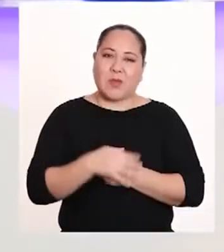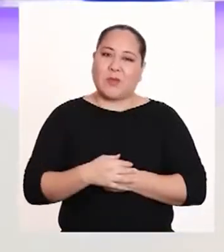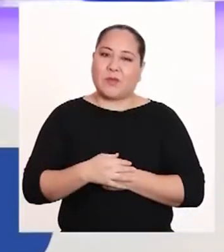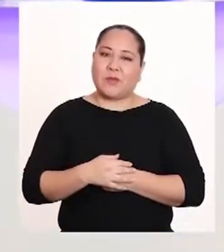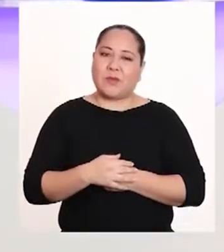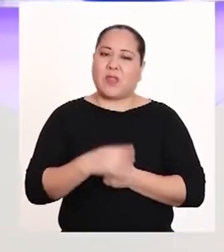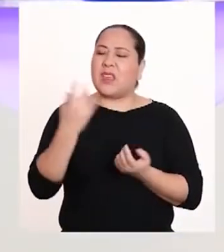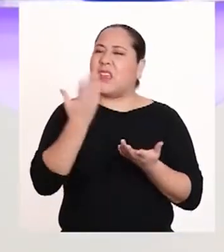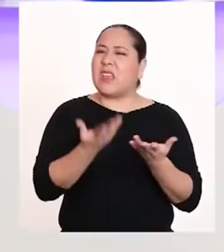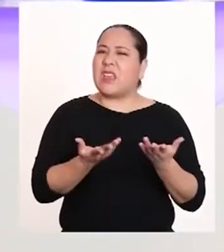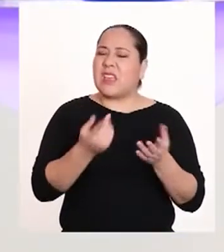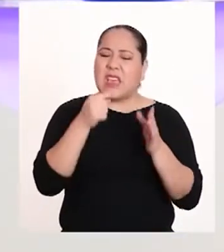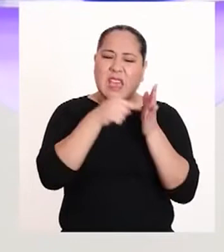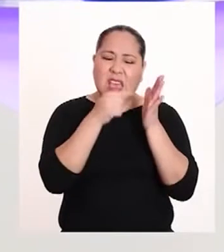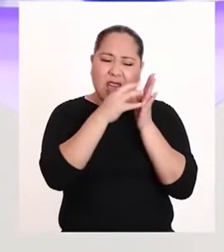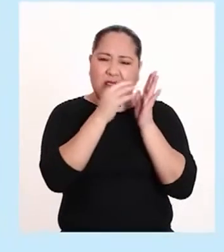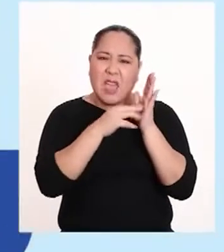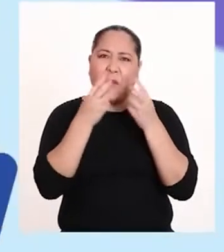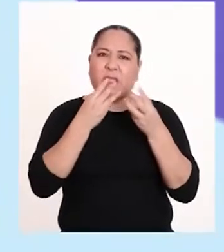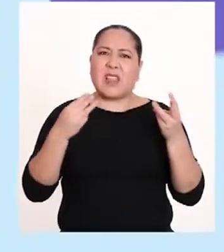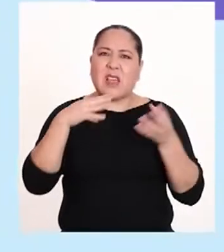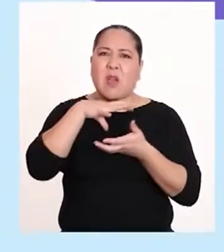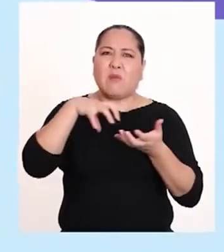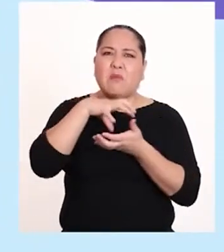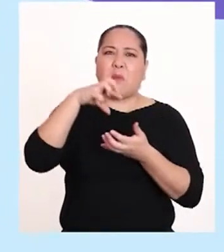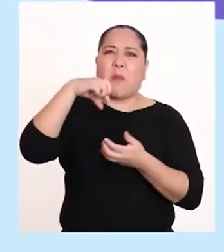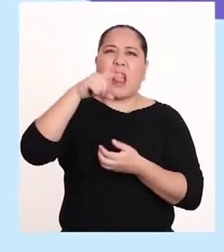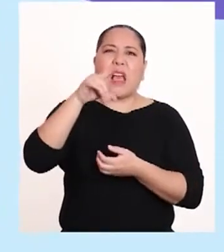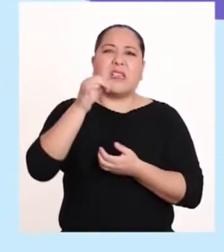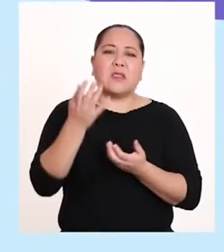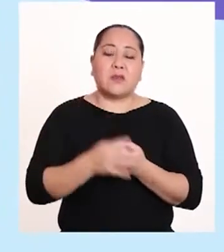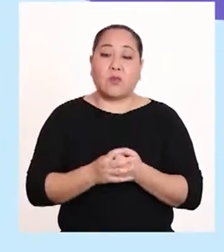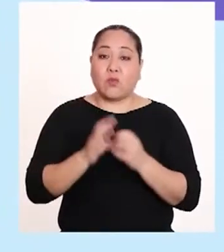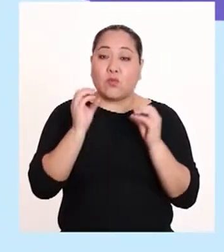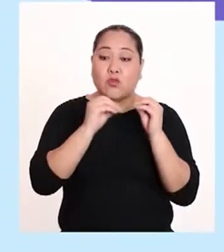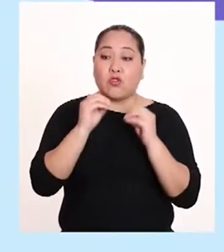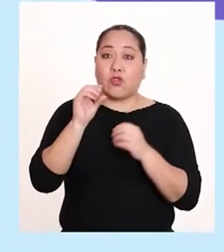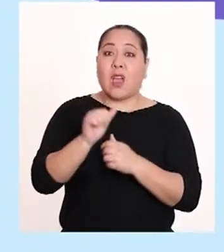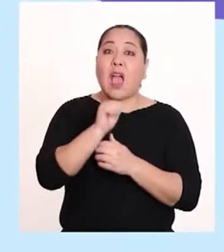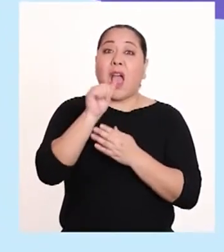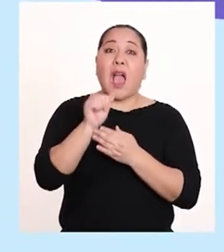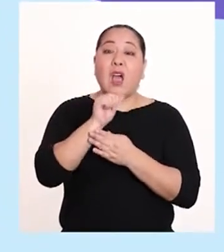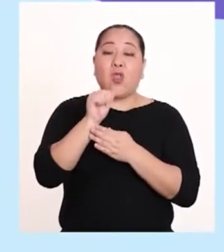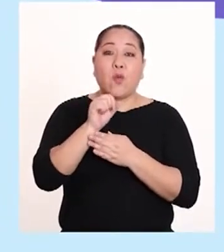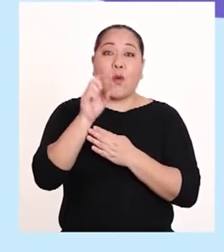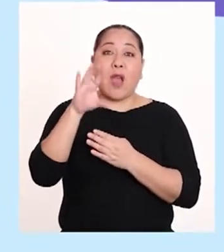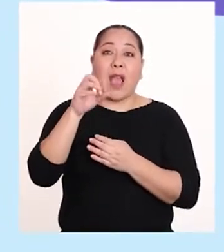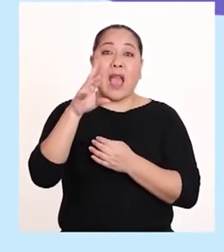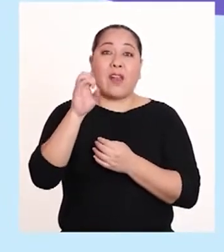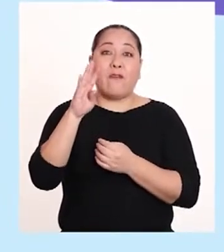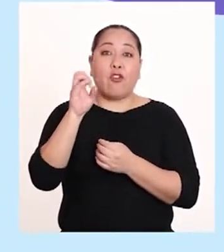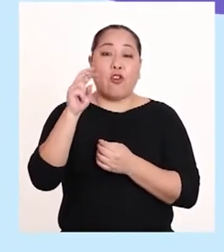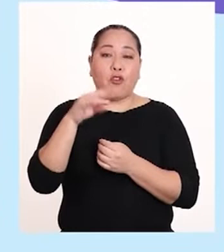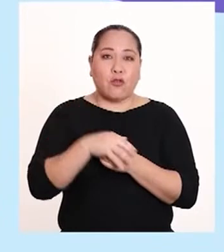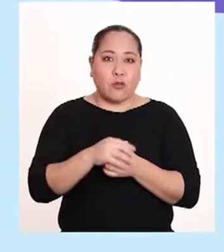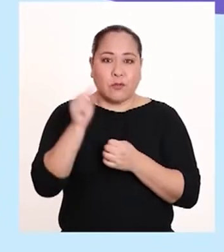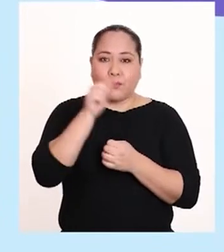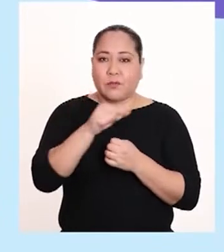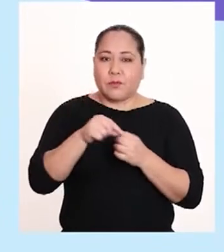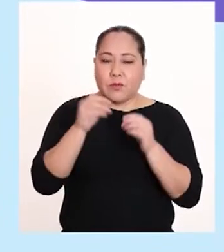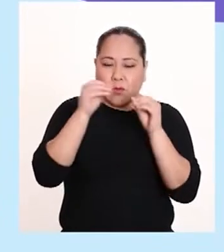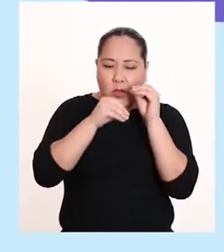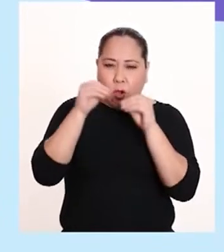promo... ¿De qué está compuesto un plástico? Está compuesto de muchos átomos de carbono que forman pequeñas